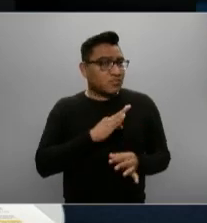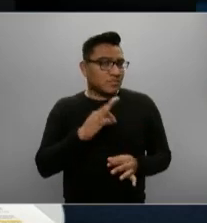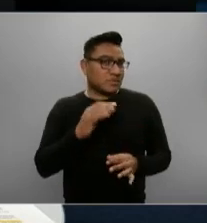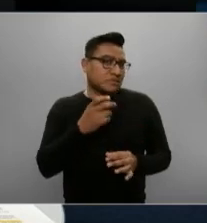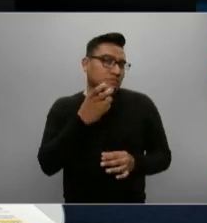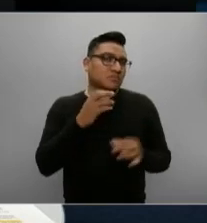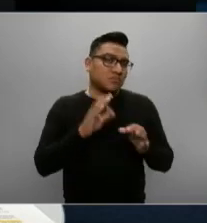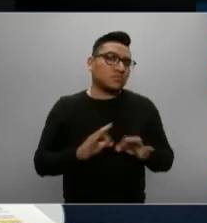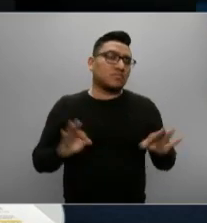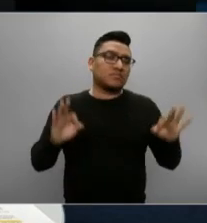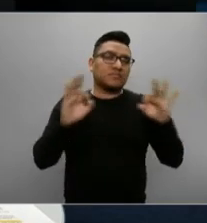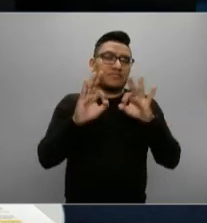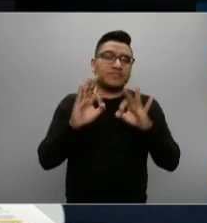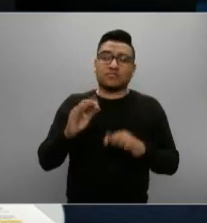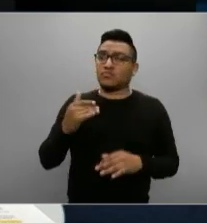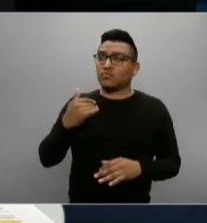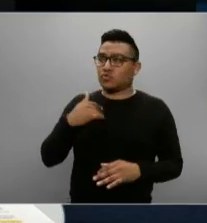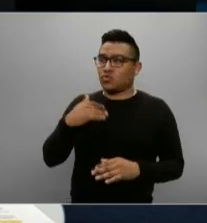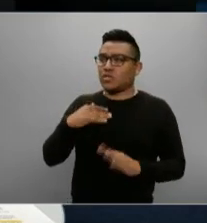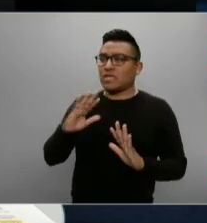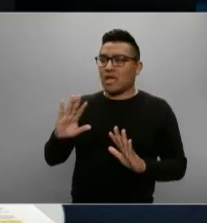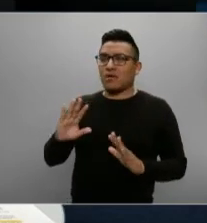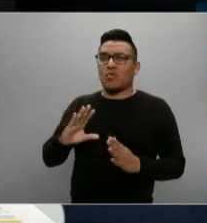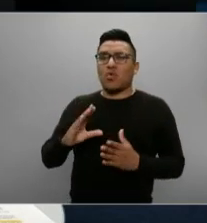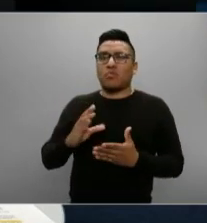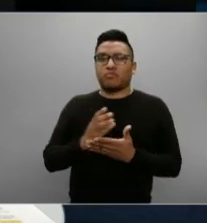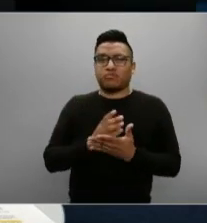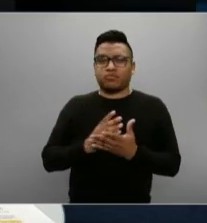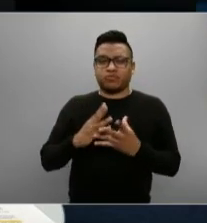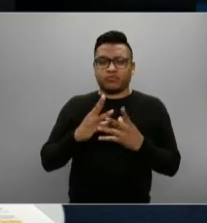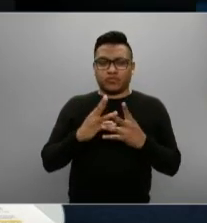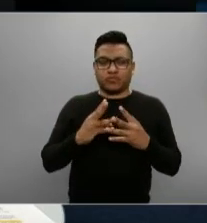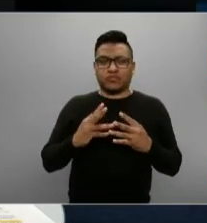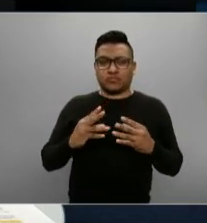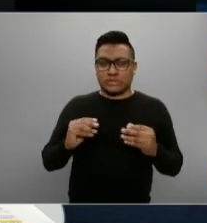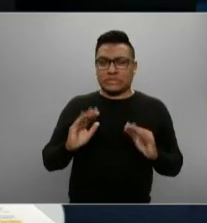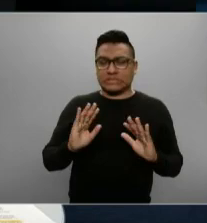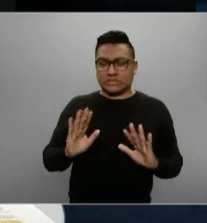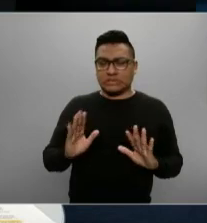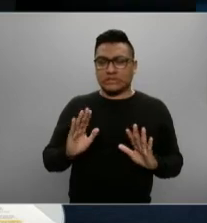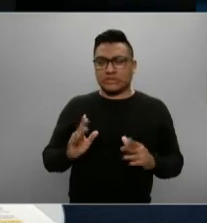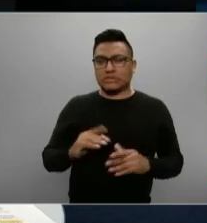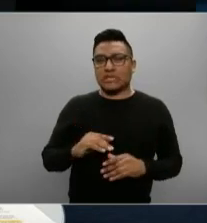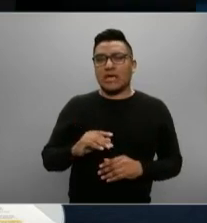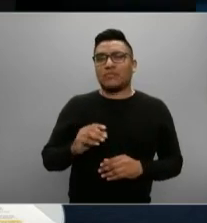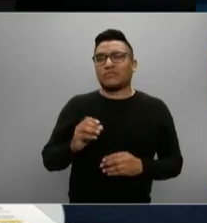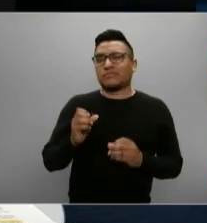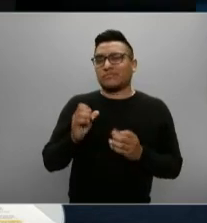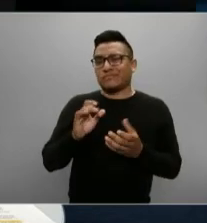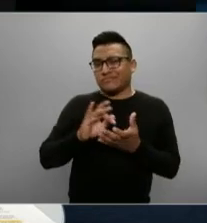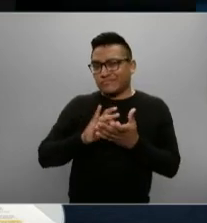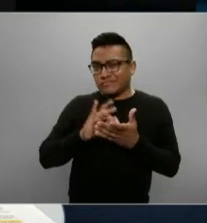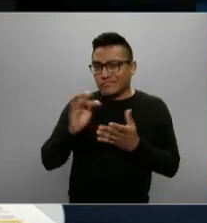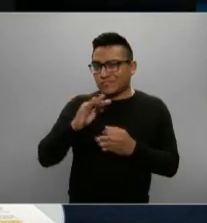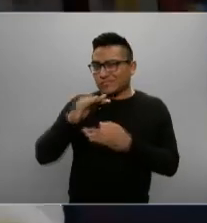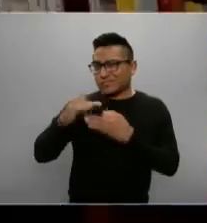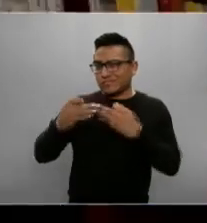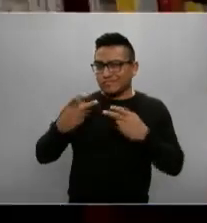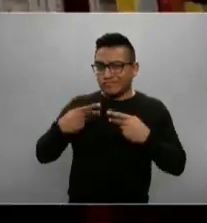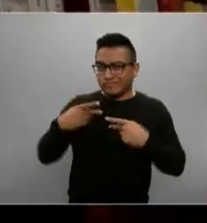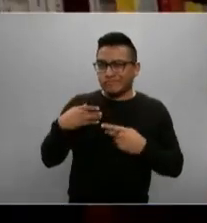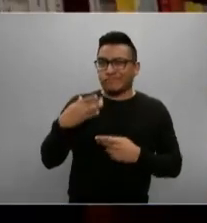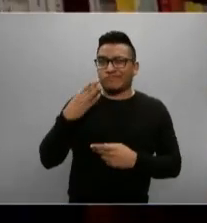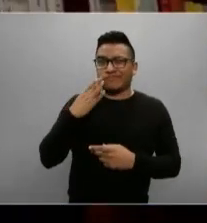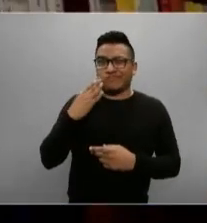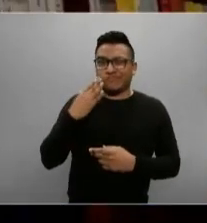empezar por ahí. Voy de salida, Hernán, muchas gracias y gracias a aquellos que me han expresado su simpatía